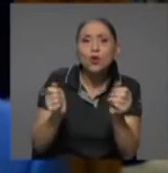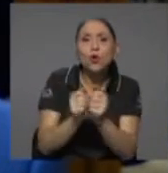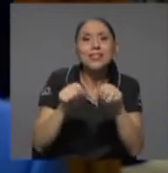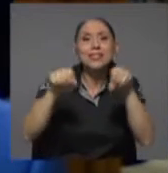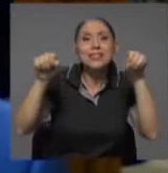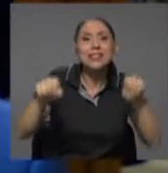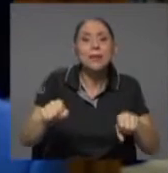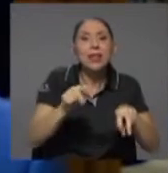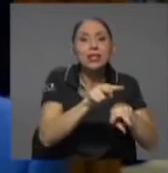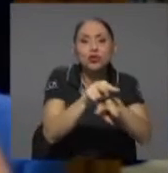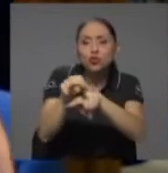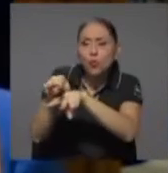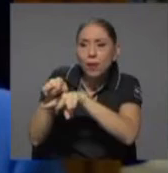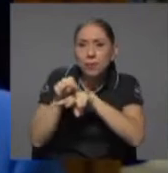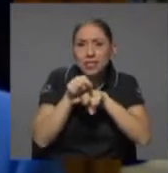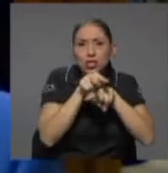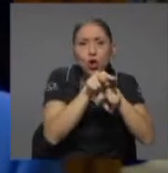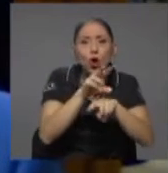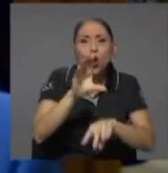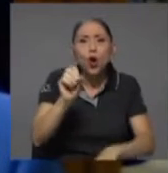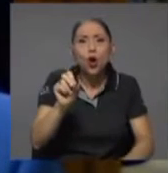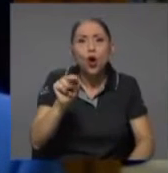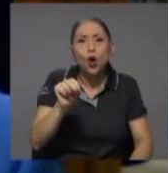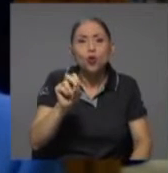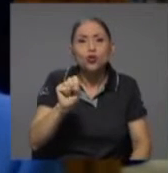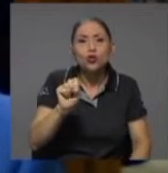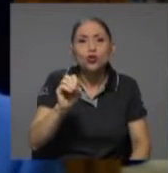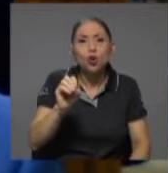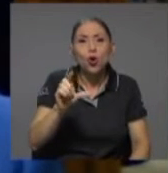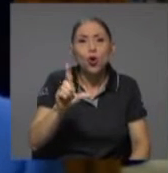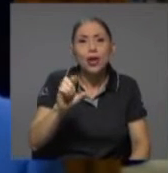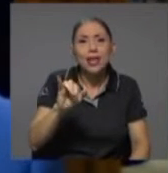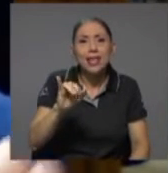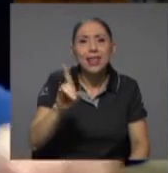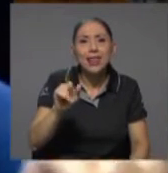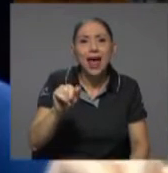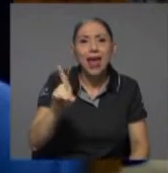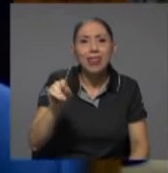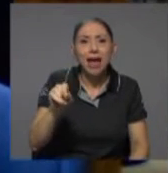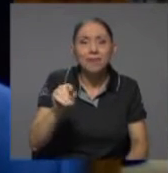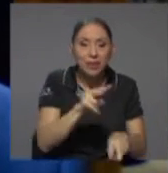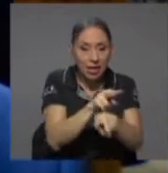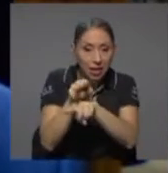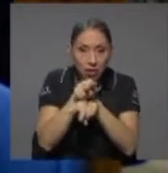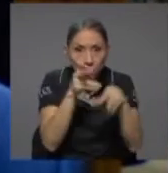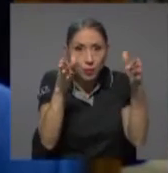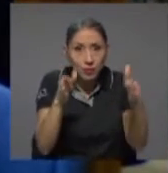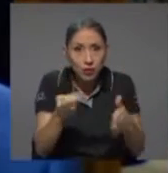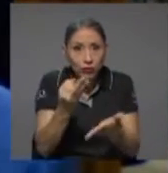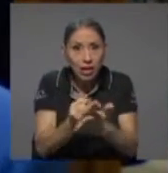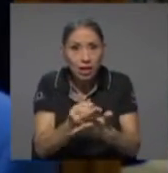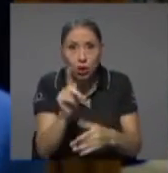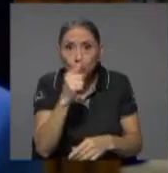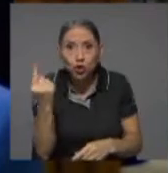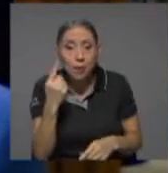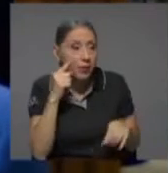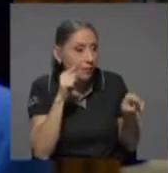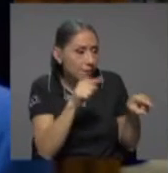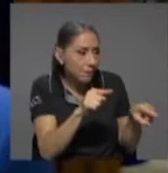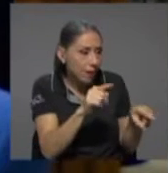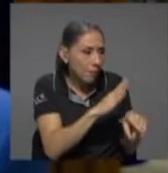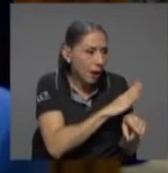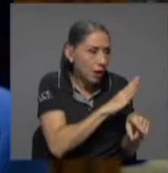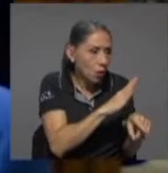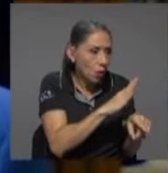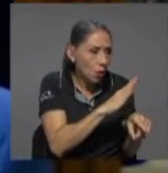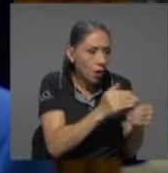consolidado. Esto es que el supervisor financiero pueda ver no solo por un lado al banco y por otro lado